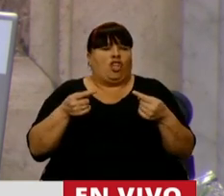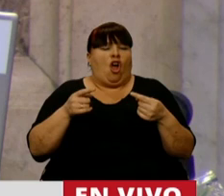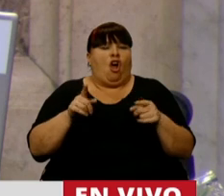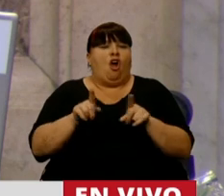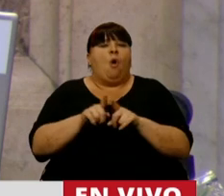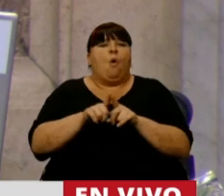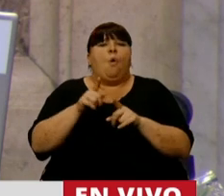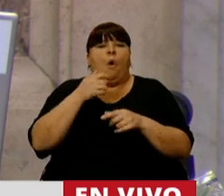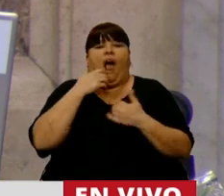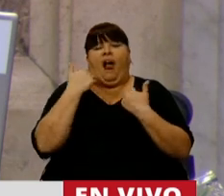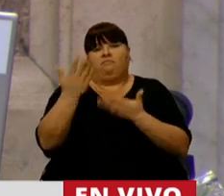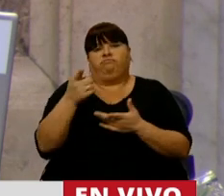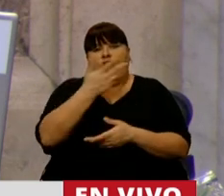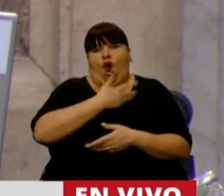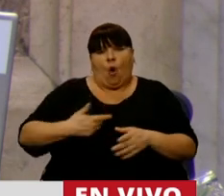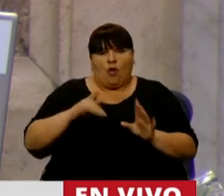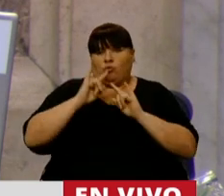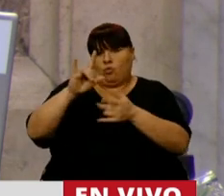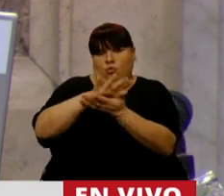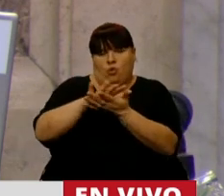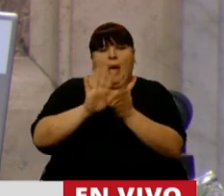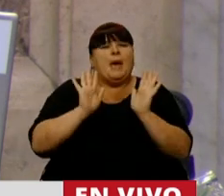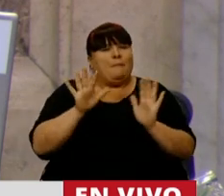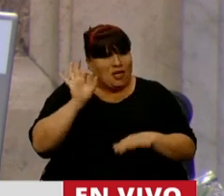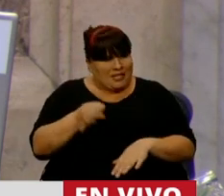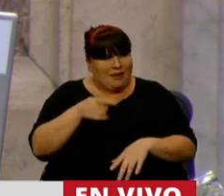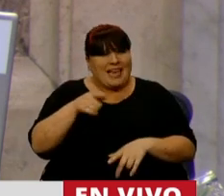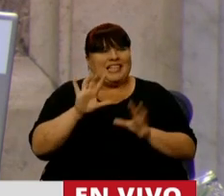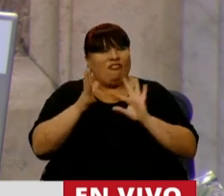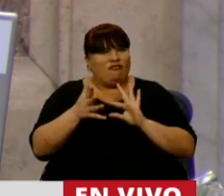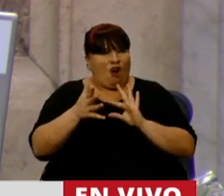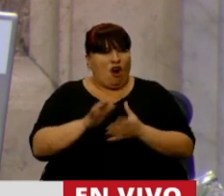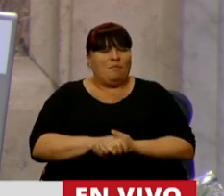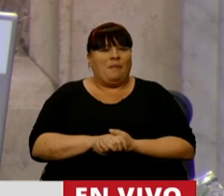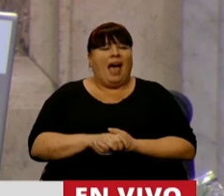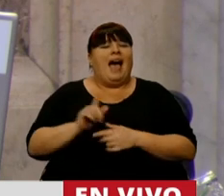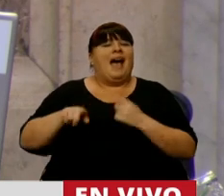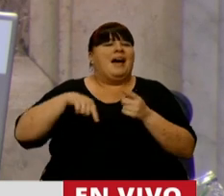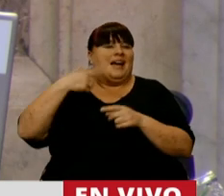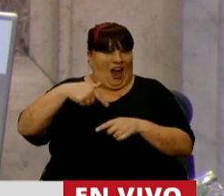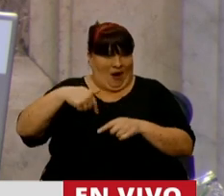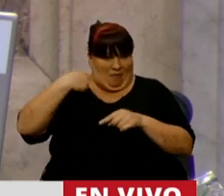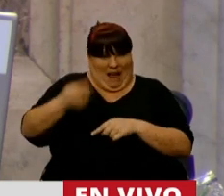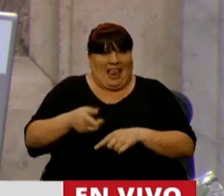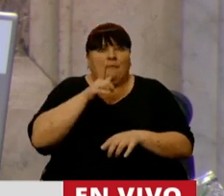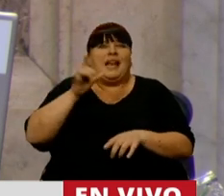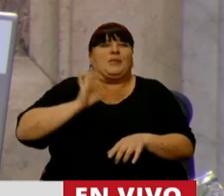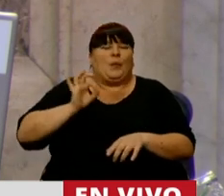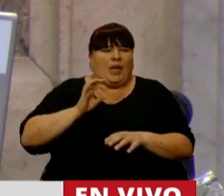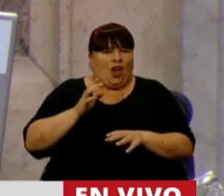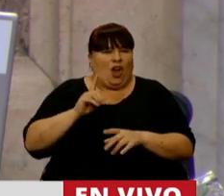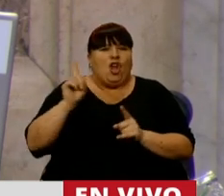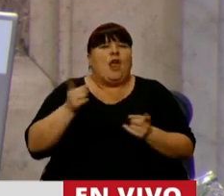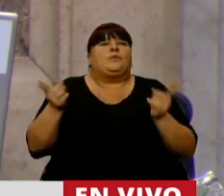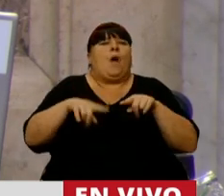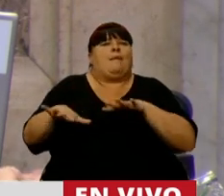le da la diestra a un gobierno. Pero ¿sabe qué? Con esta foto sepia que se va a hoy, no se